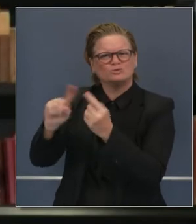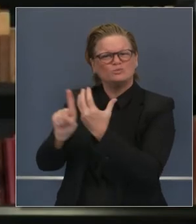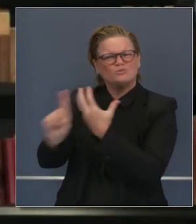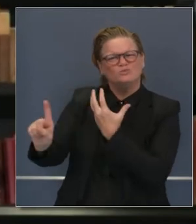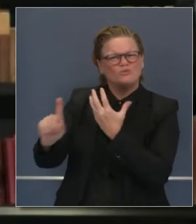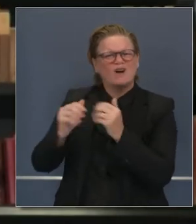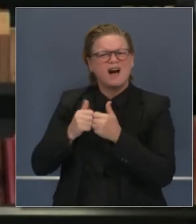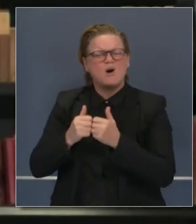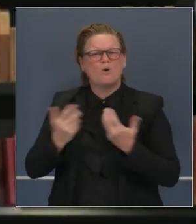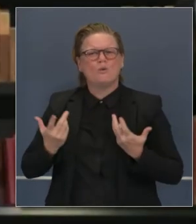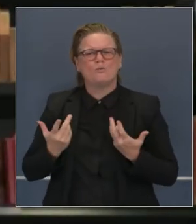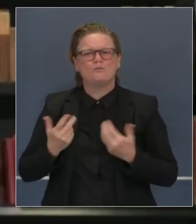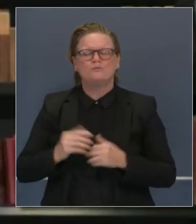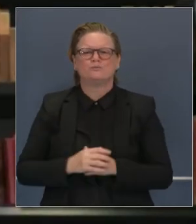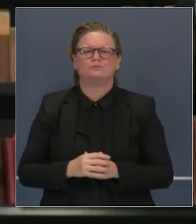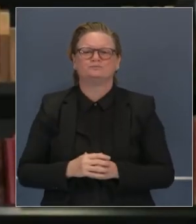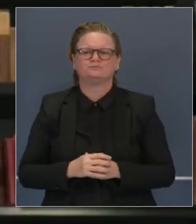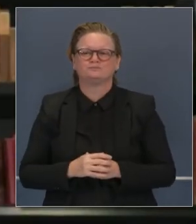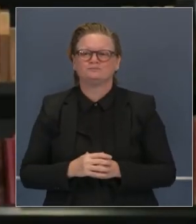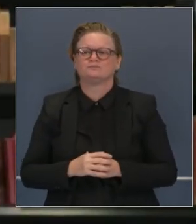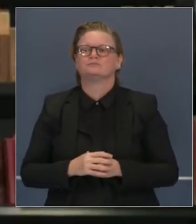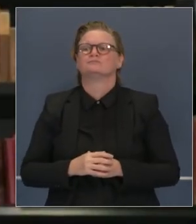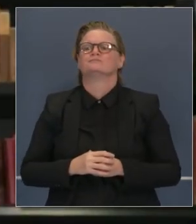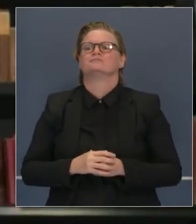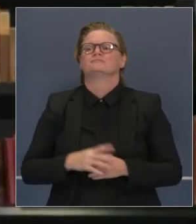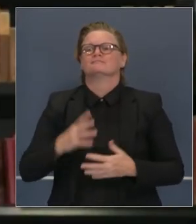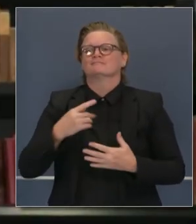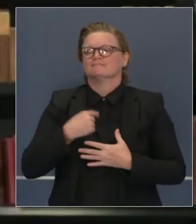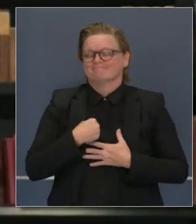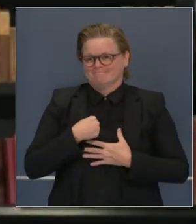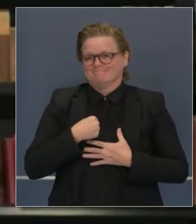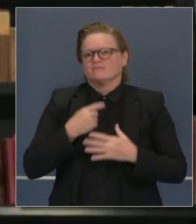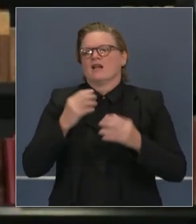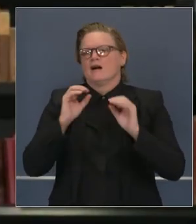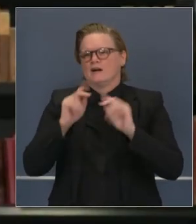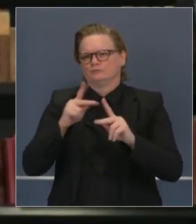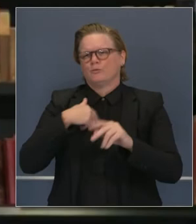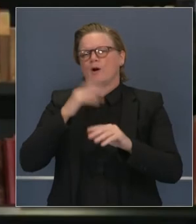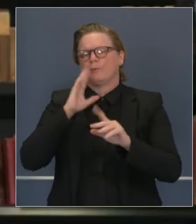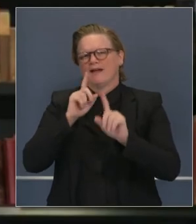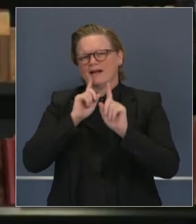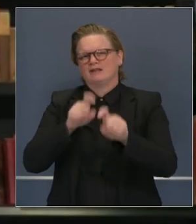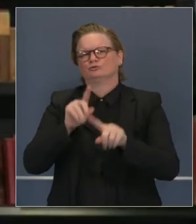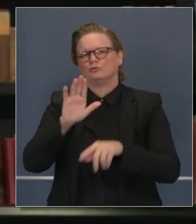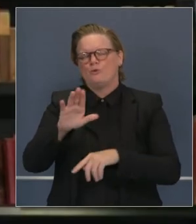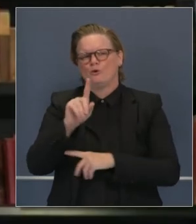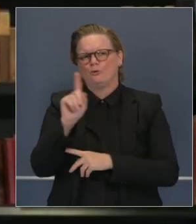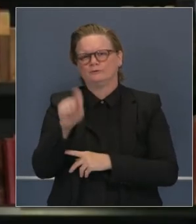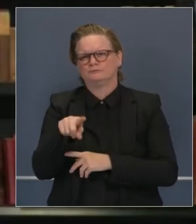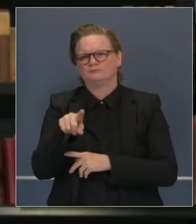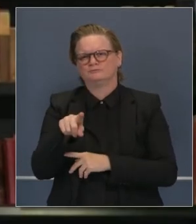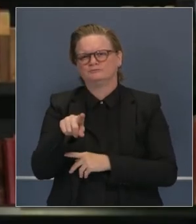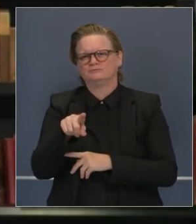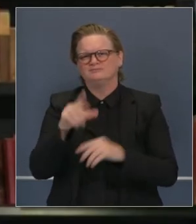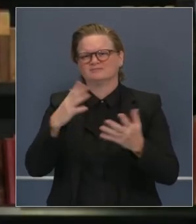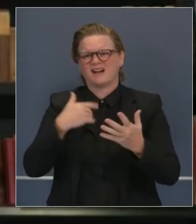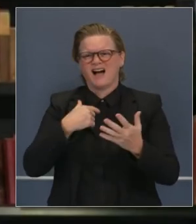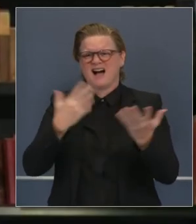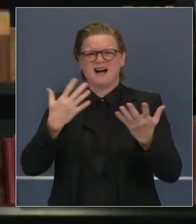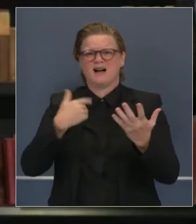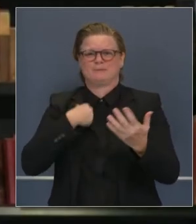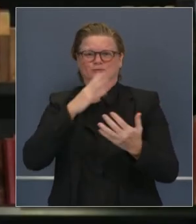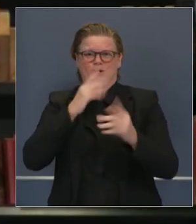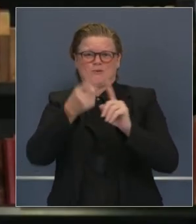Pues siento que podría contestar la última parte de su pregunta, ya que eso es precisamente lo que hago yo. Por eso estoy hablándoles desde